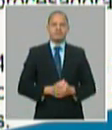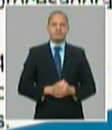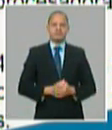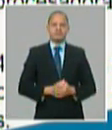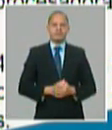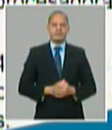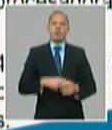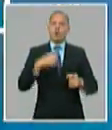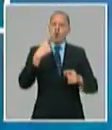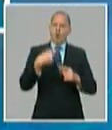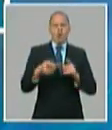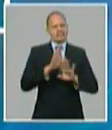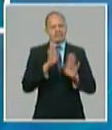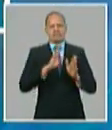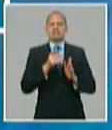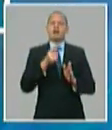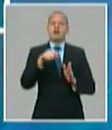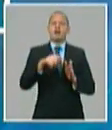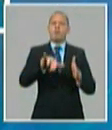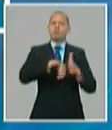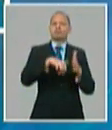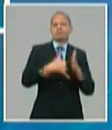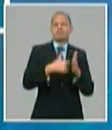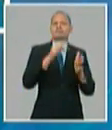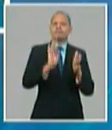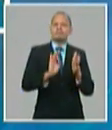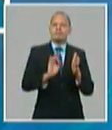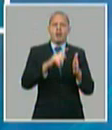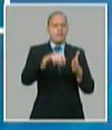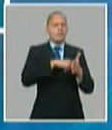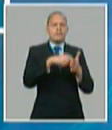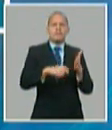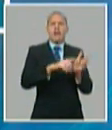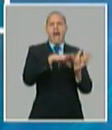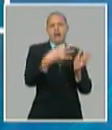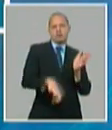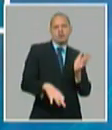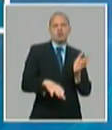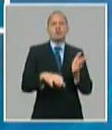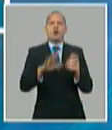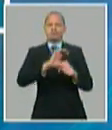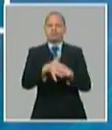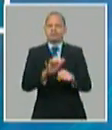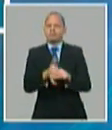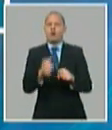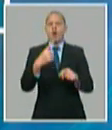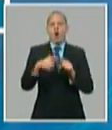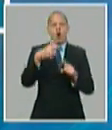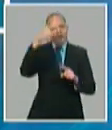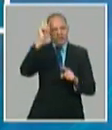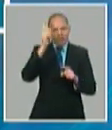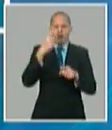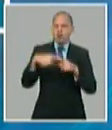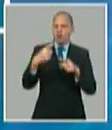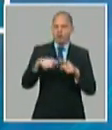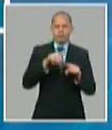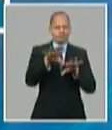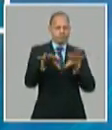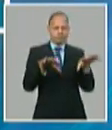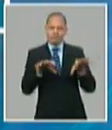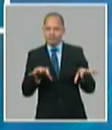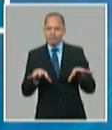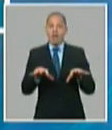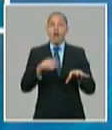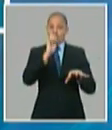programa del arroz en el programa de grano en el programa de cítrico en el programa de ganadero están detalladas en el informe que ustedes poseen en la actividad